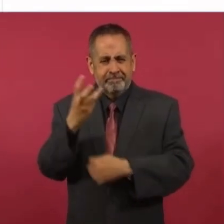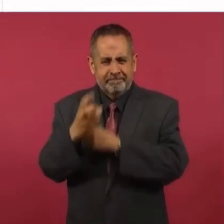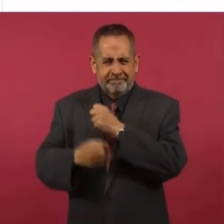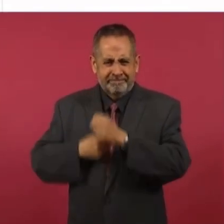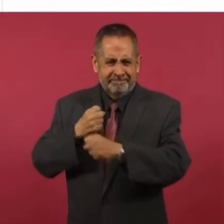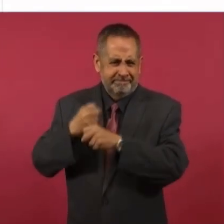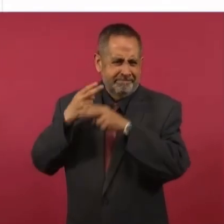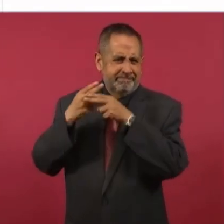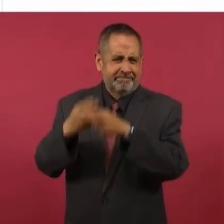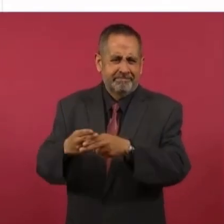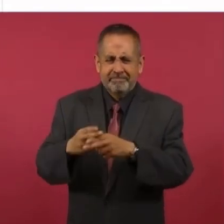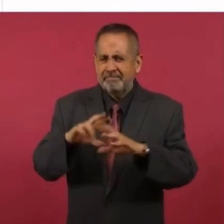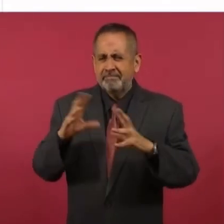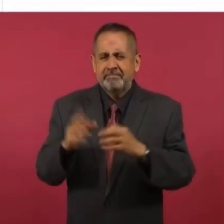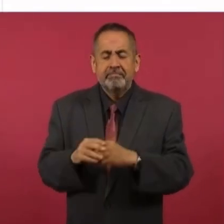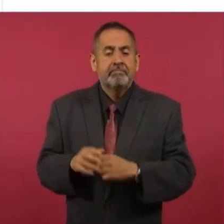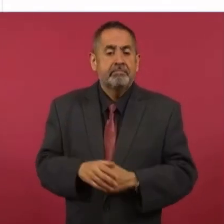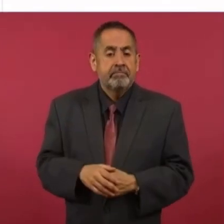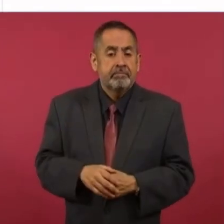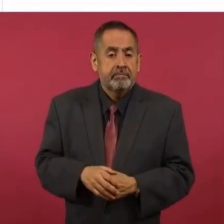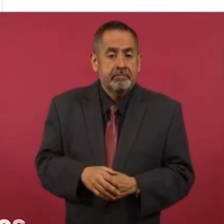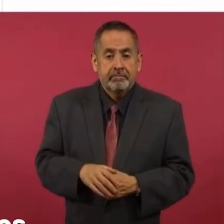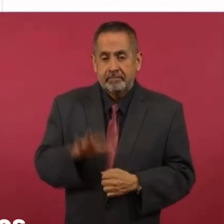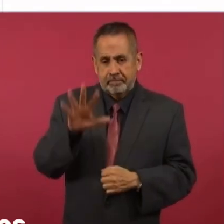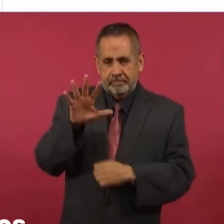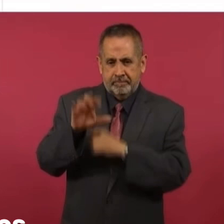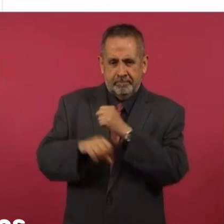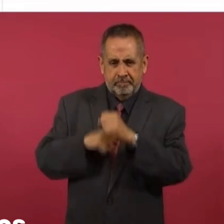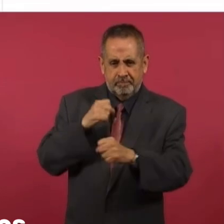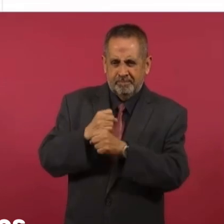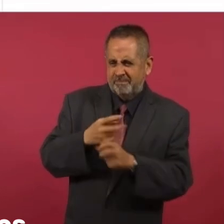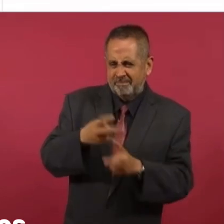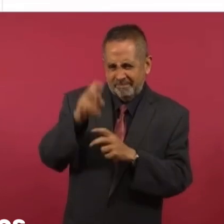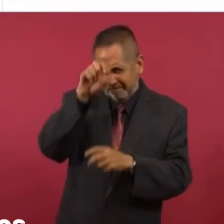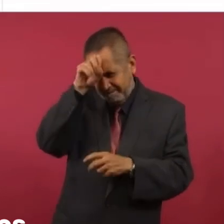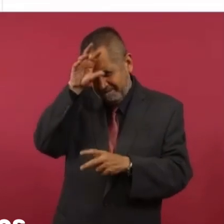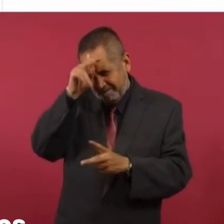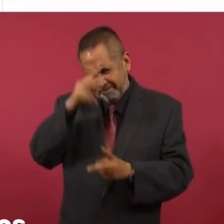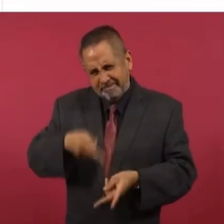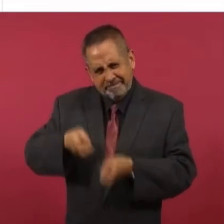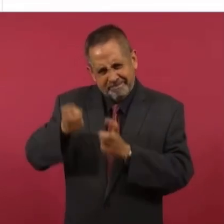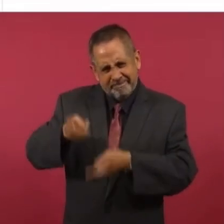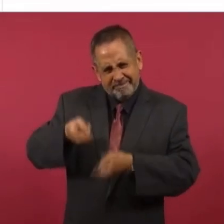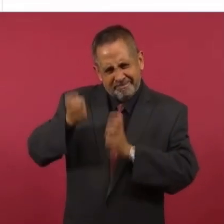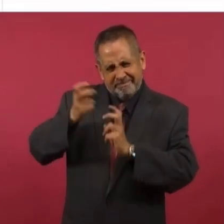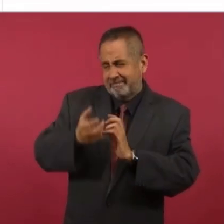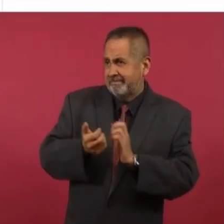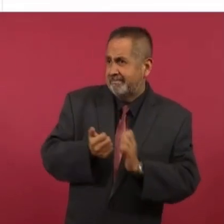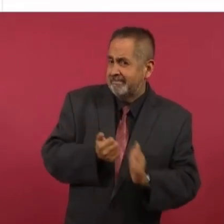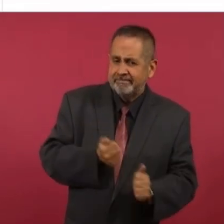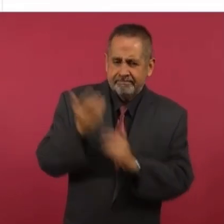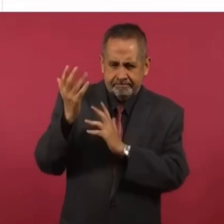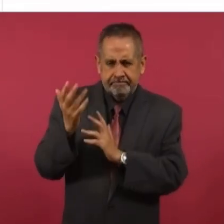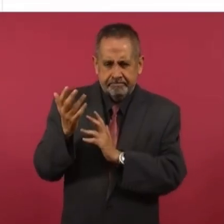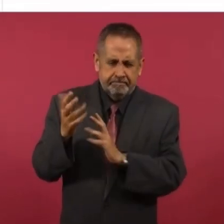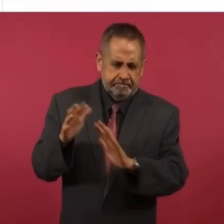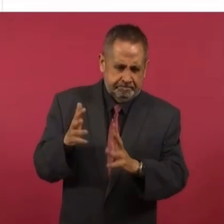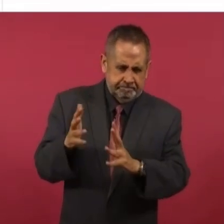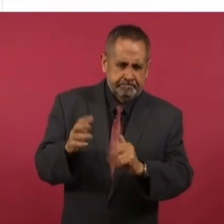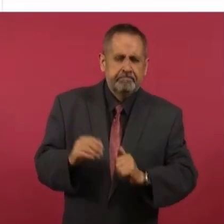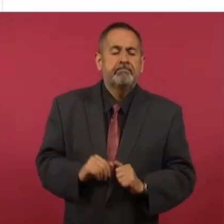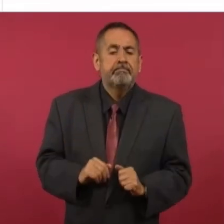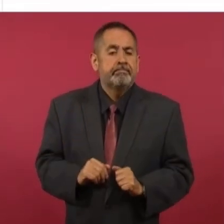colonial. Son cinco años de explotación minera de los últimos tiempos, en los equivalente.